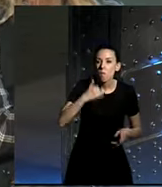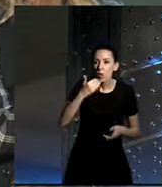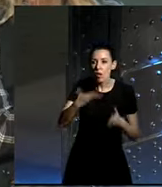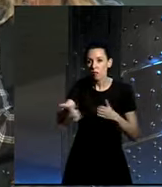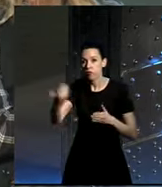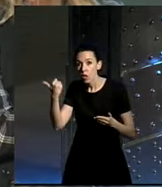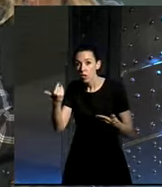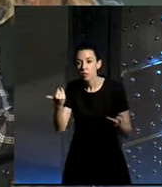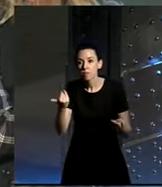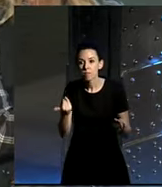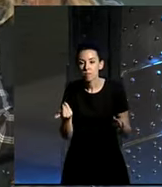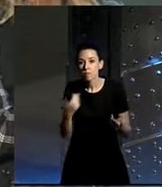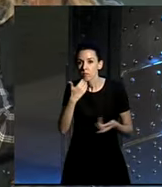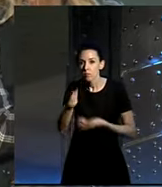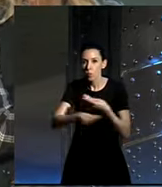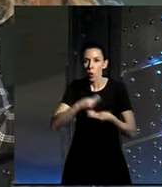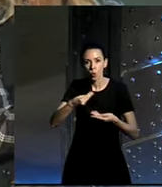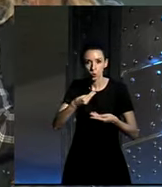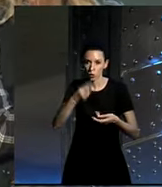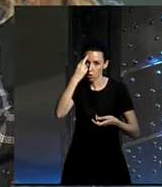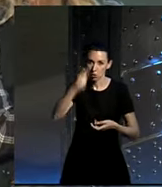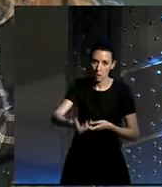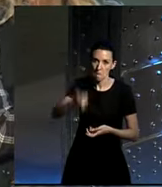y se puede hacer digamos un uso más civilizado